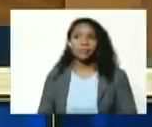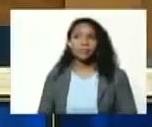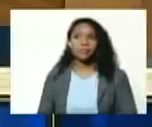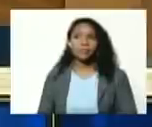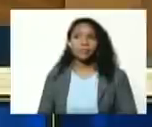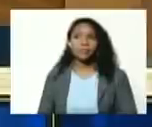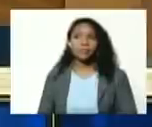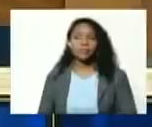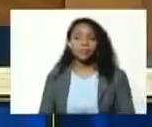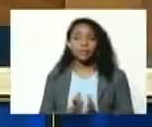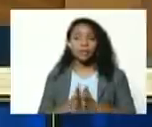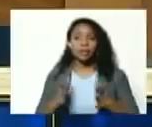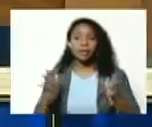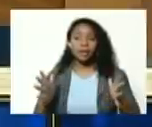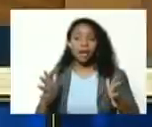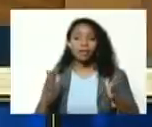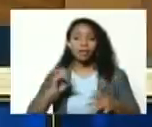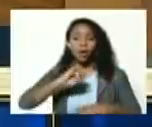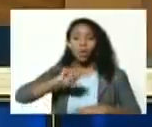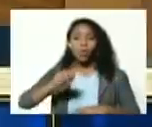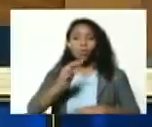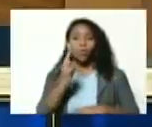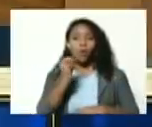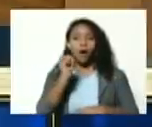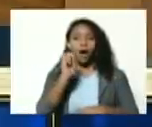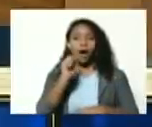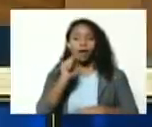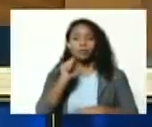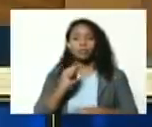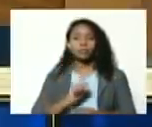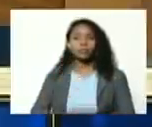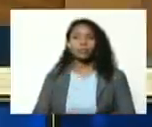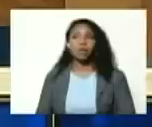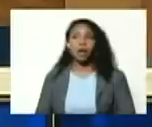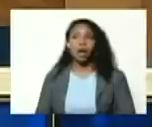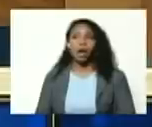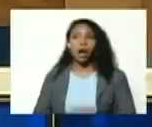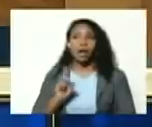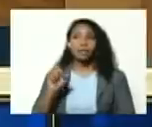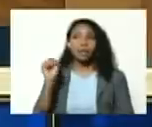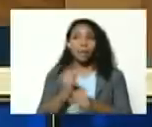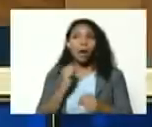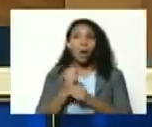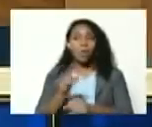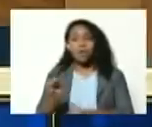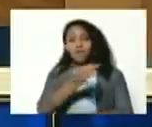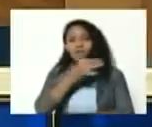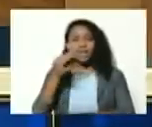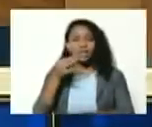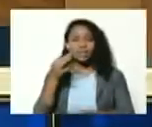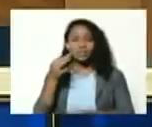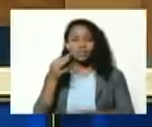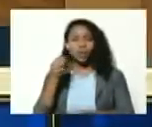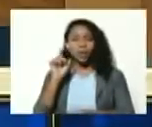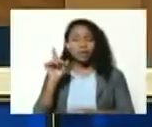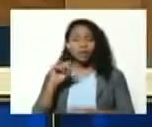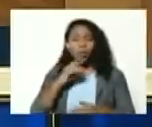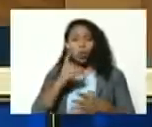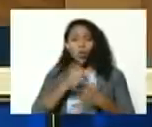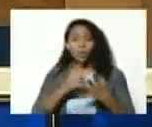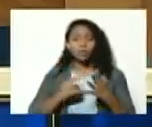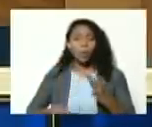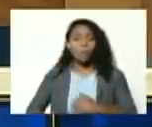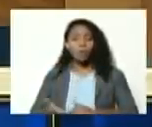el gran Juan Germán Rocio un trabajo verdaderamente maravilloso que pudiera ser uno de los documentos